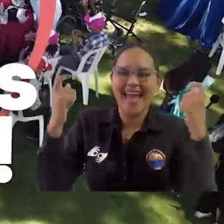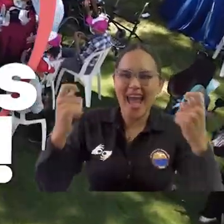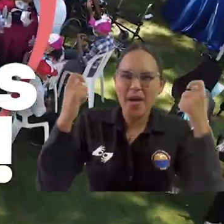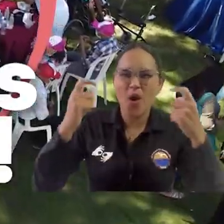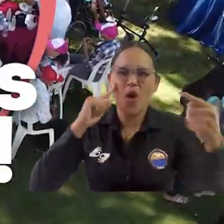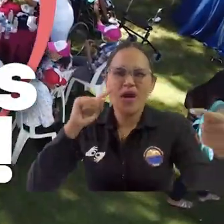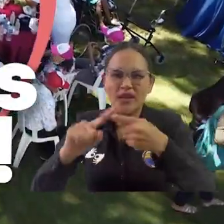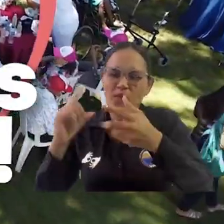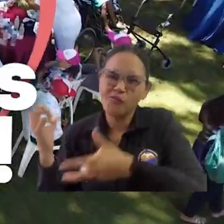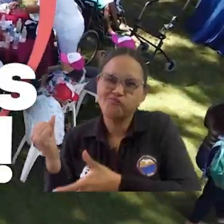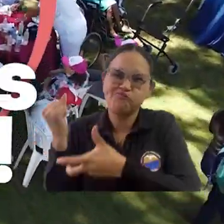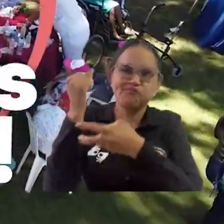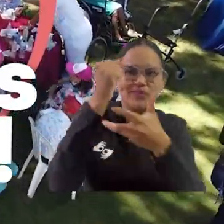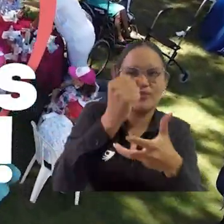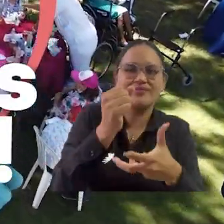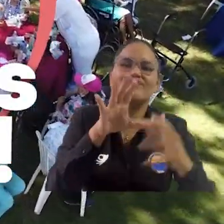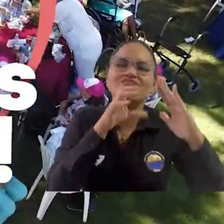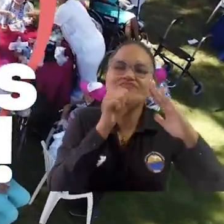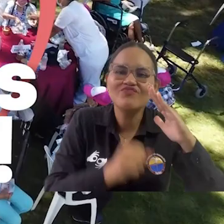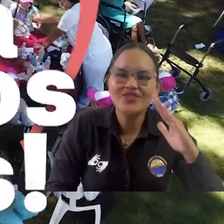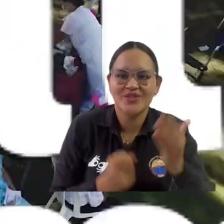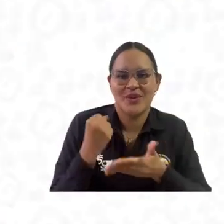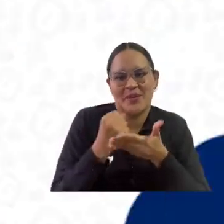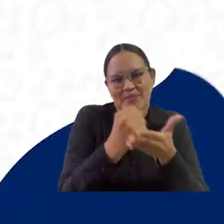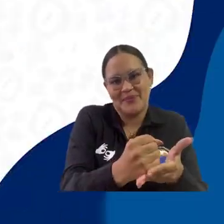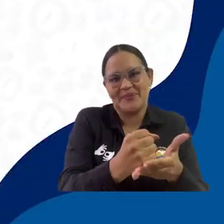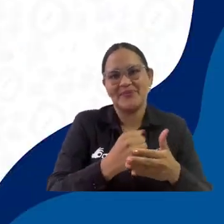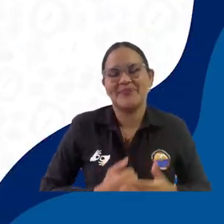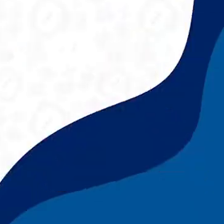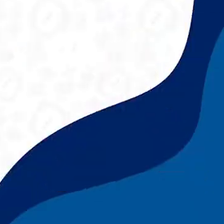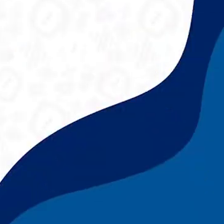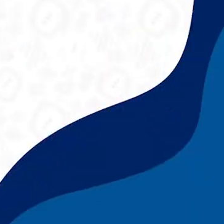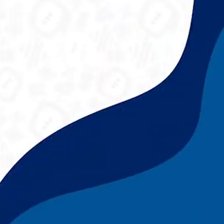Pallábamos Todos, liderada por la Universidad del Magdalena.